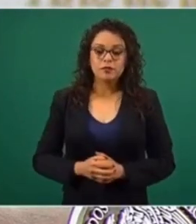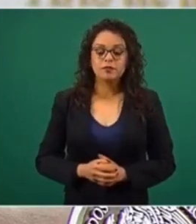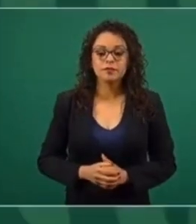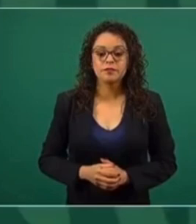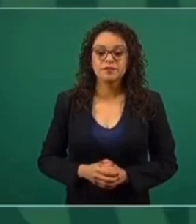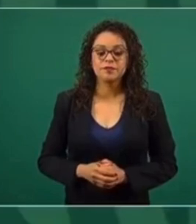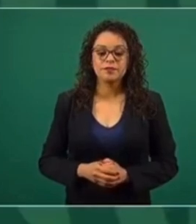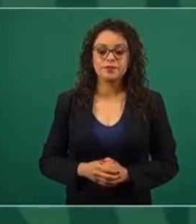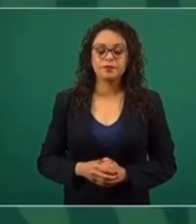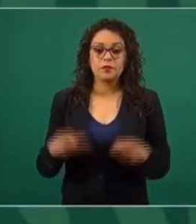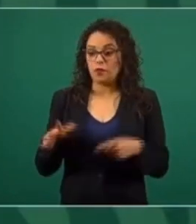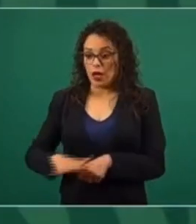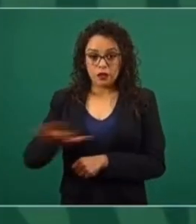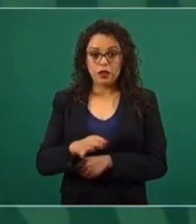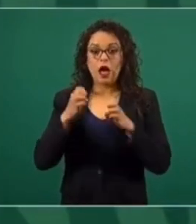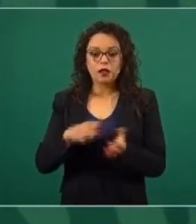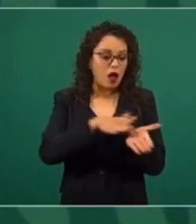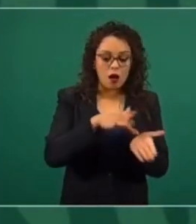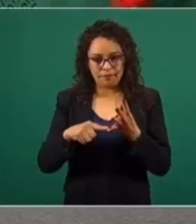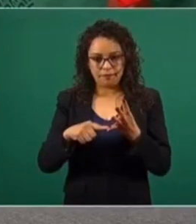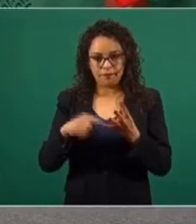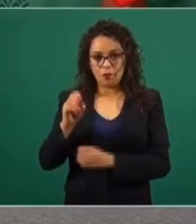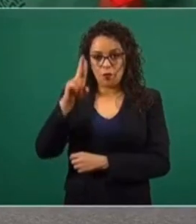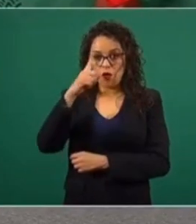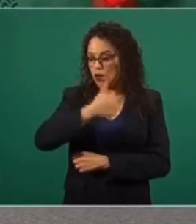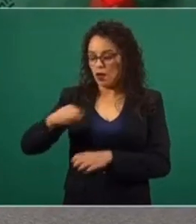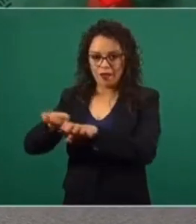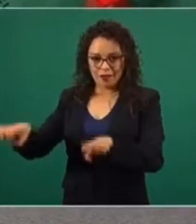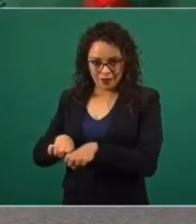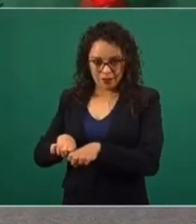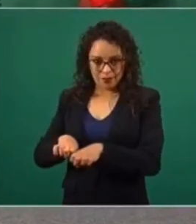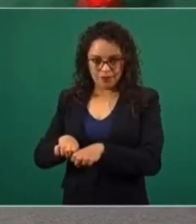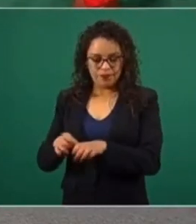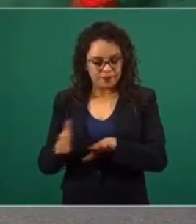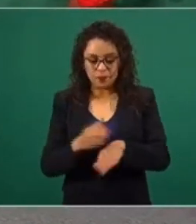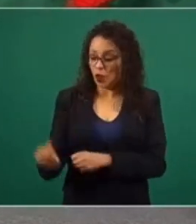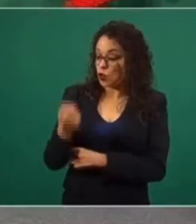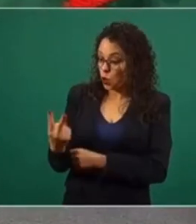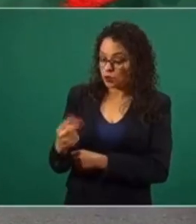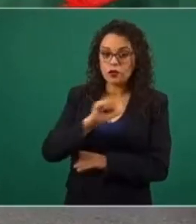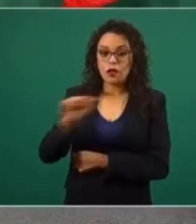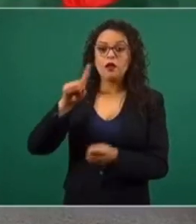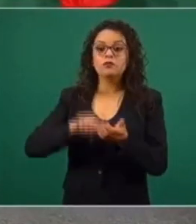están ayudando en lo educativo. Dos del sector salud,